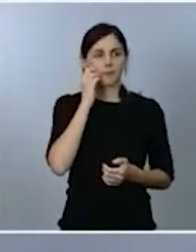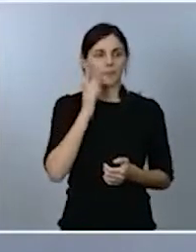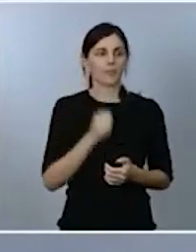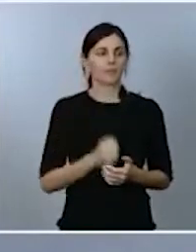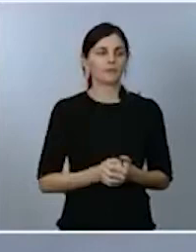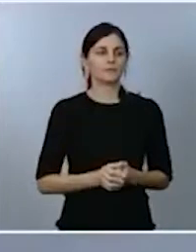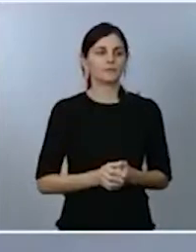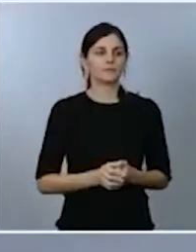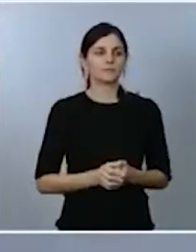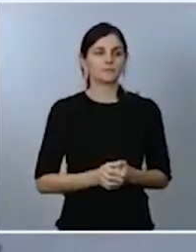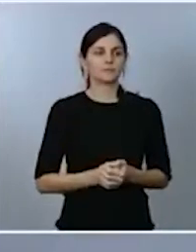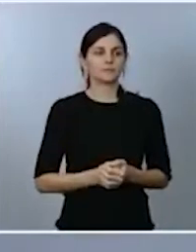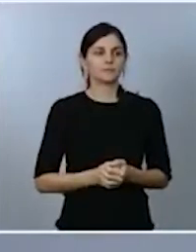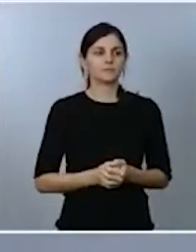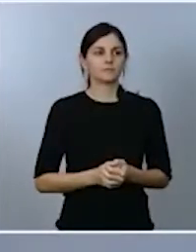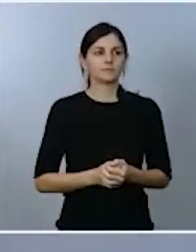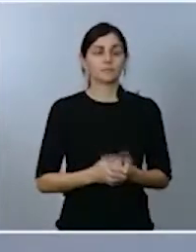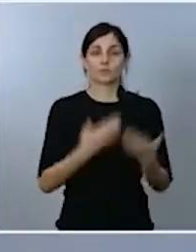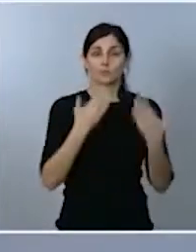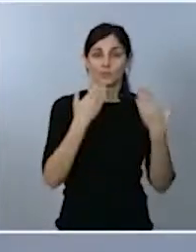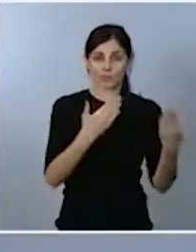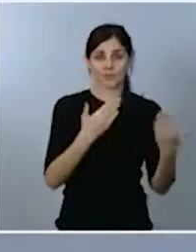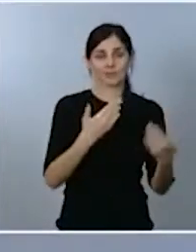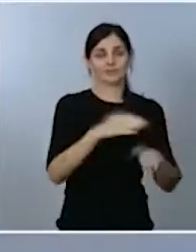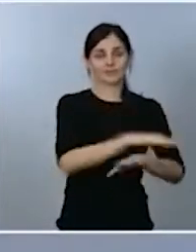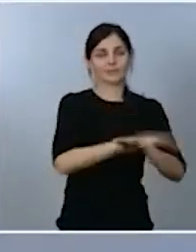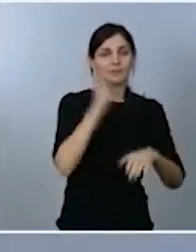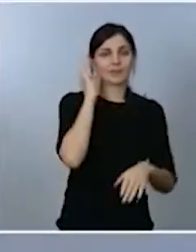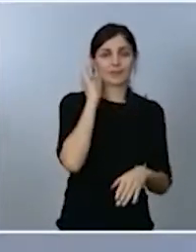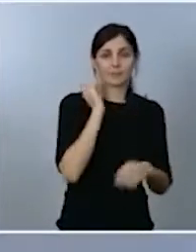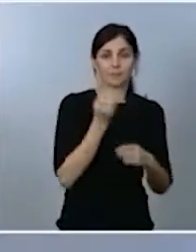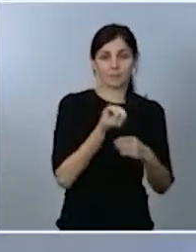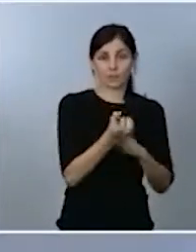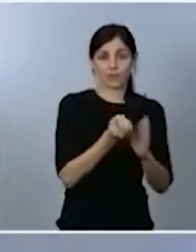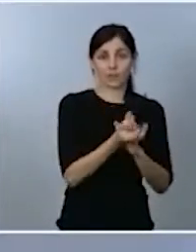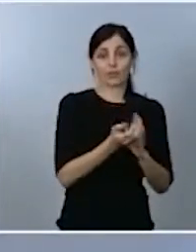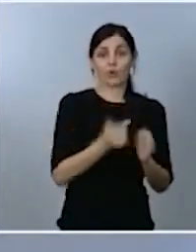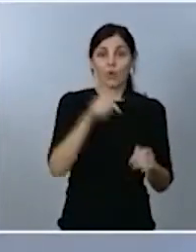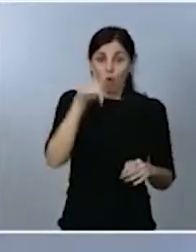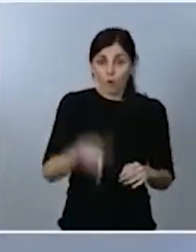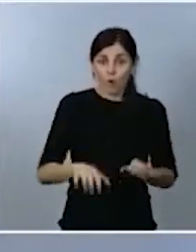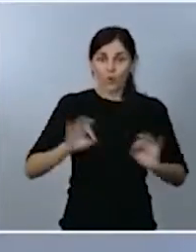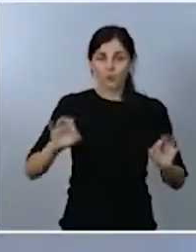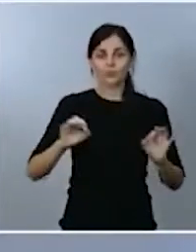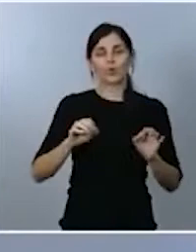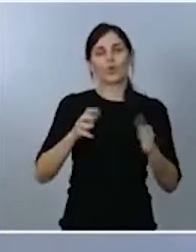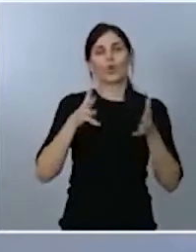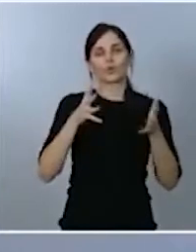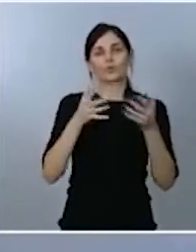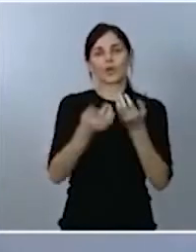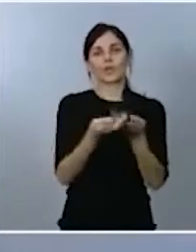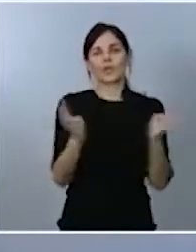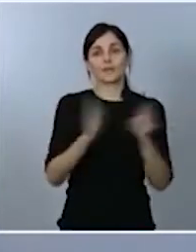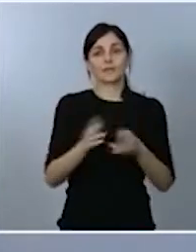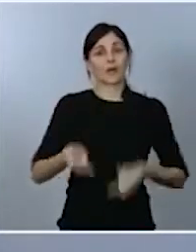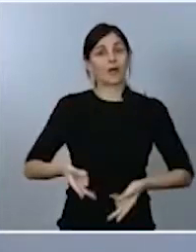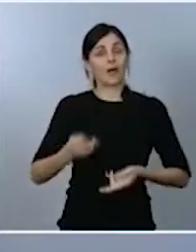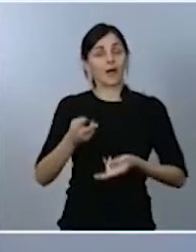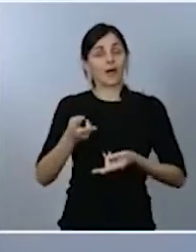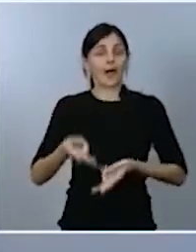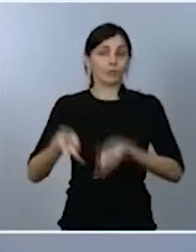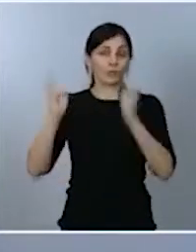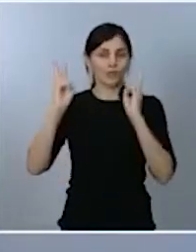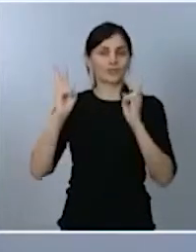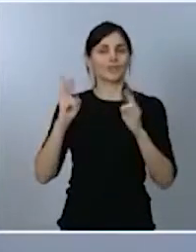En el día de hoy, el Consejo de Ministros ha autorizado a la Agencia Estatal de Investigación para sacar la principal convocatoria de